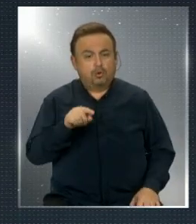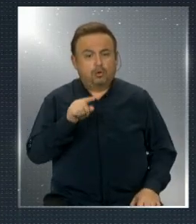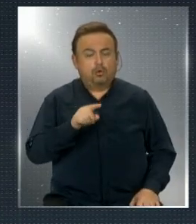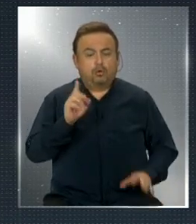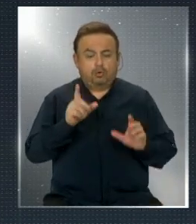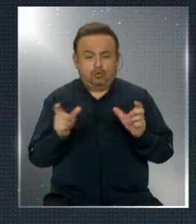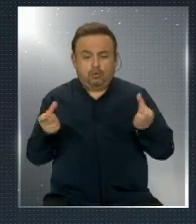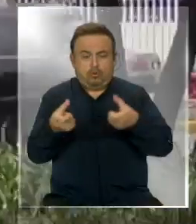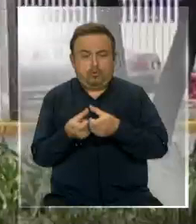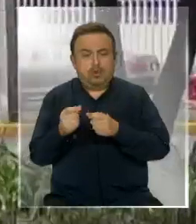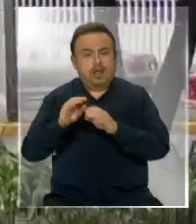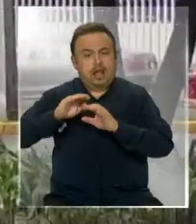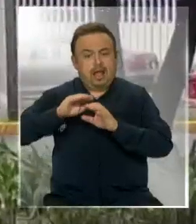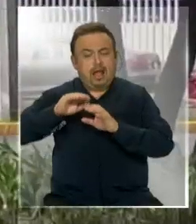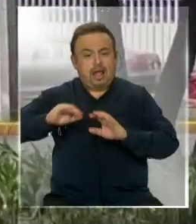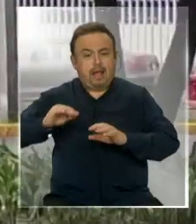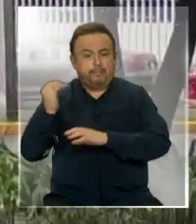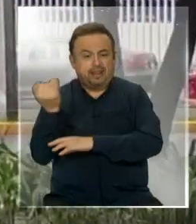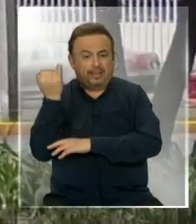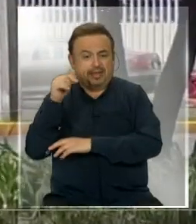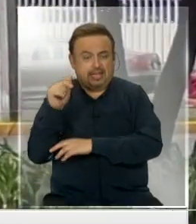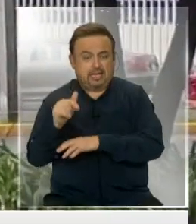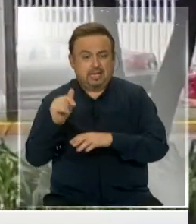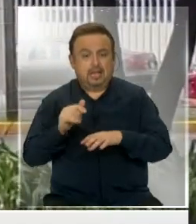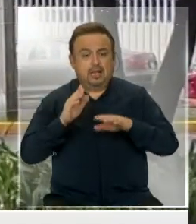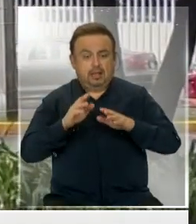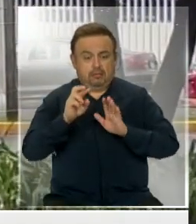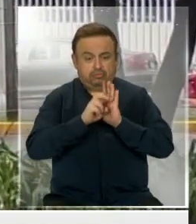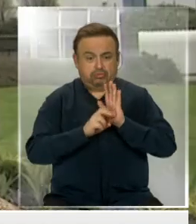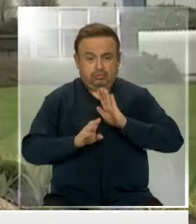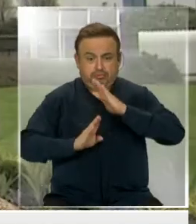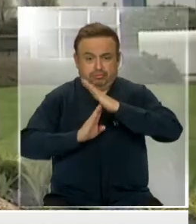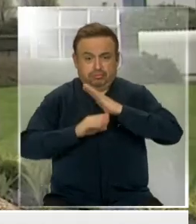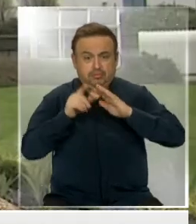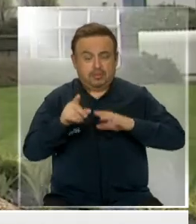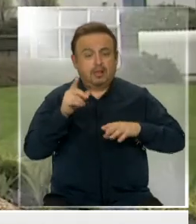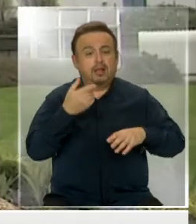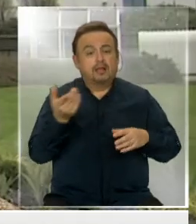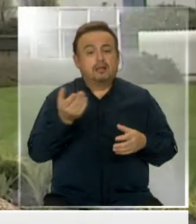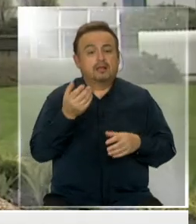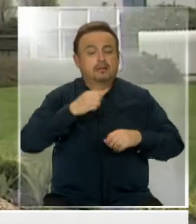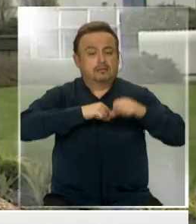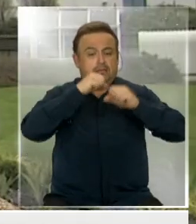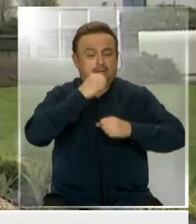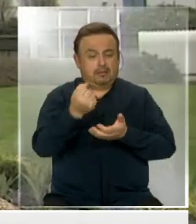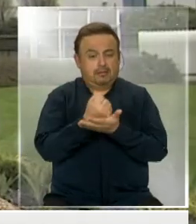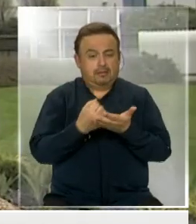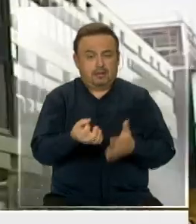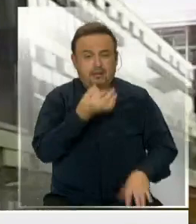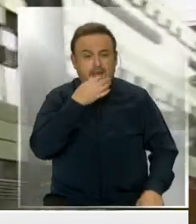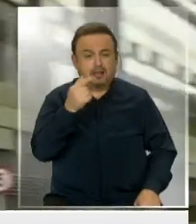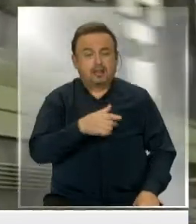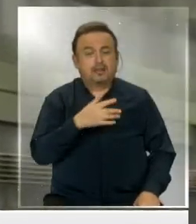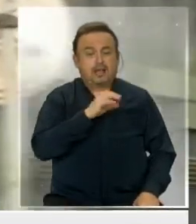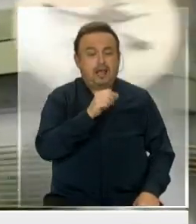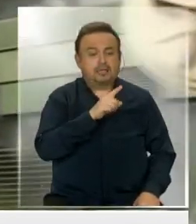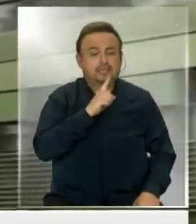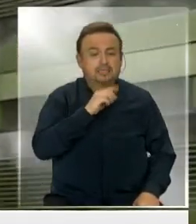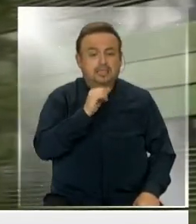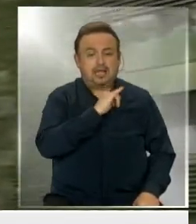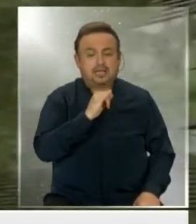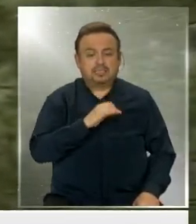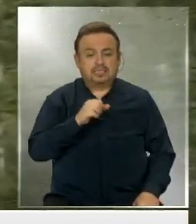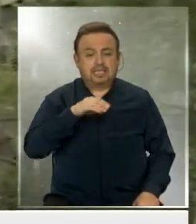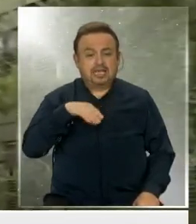de un comité independiente. La paralización del proyecto que desarrolla la compañía farmacéutica AstraZeneca junto a la Universidad de Oxford